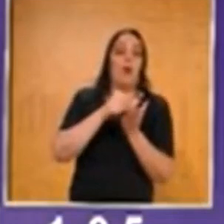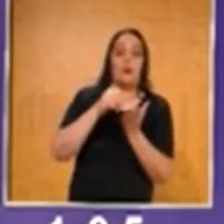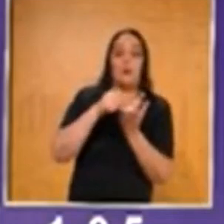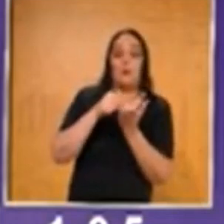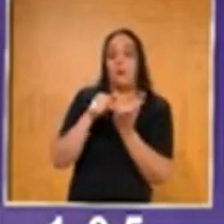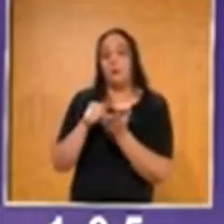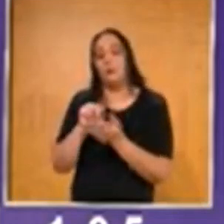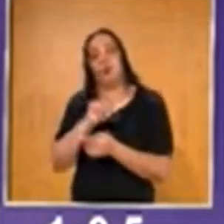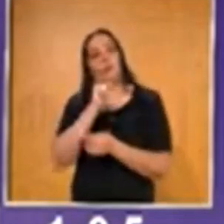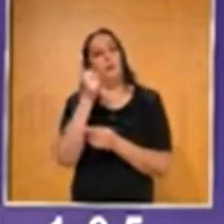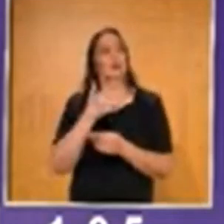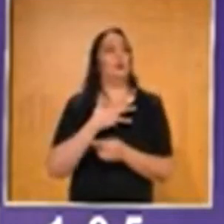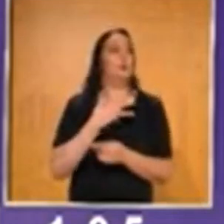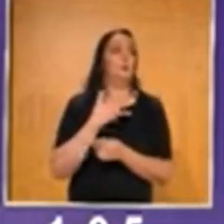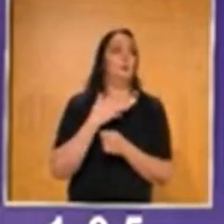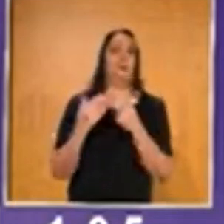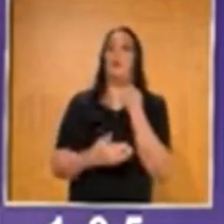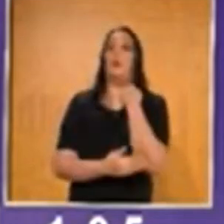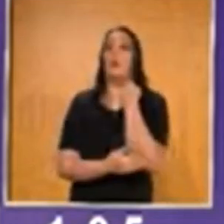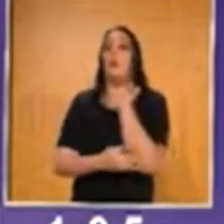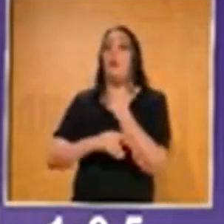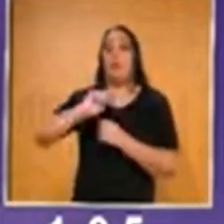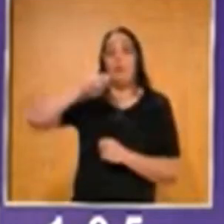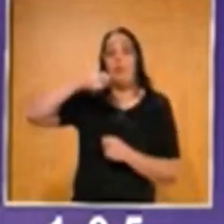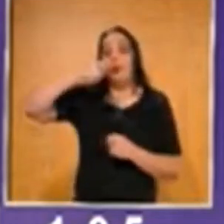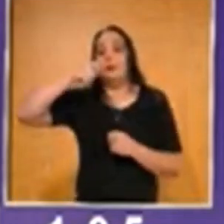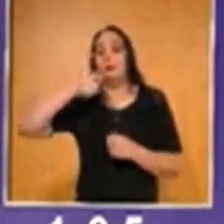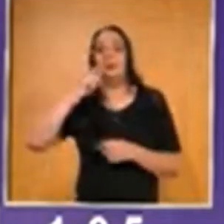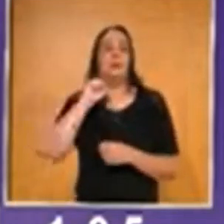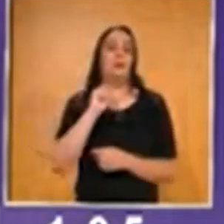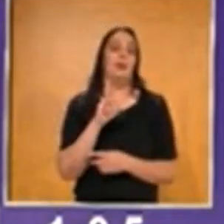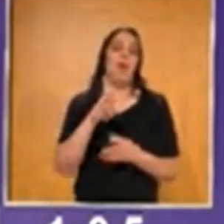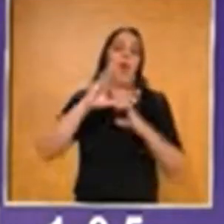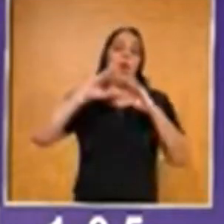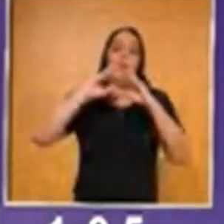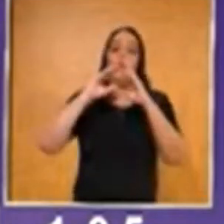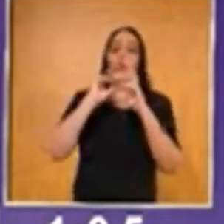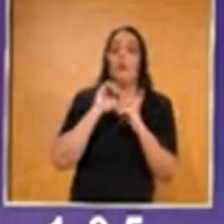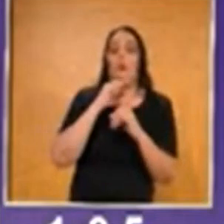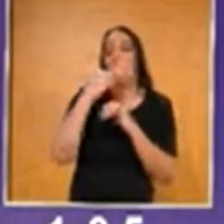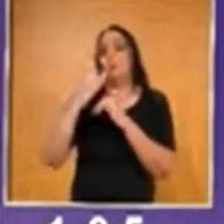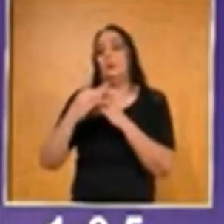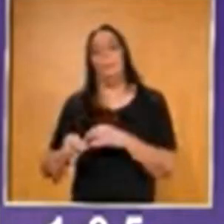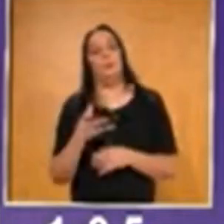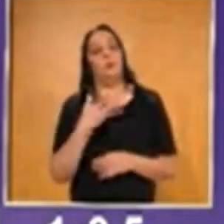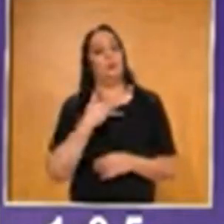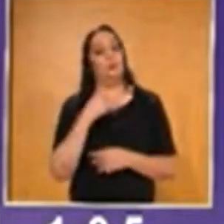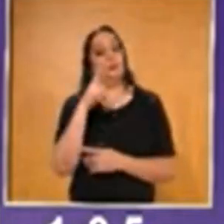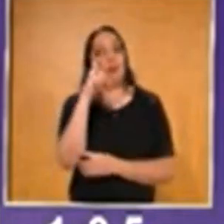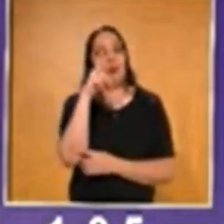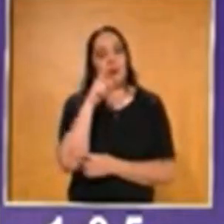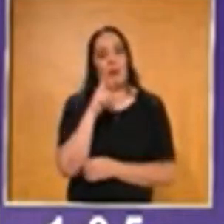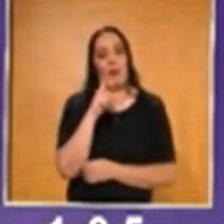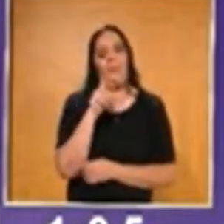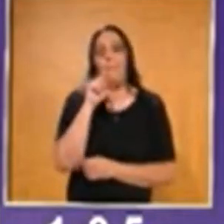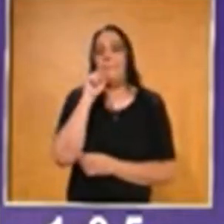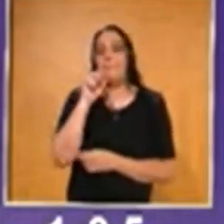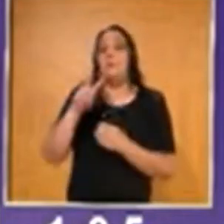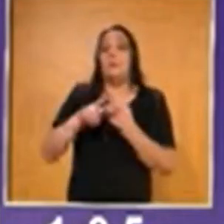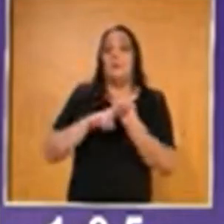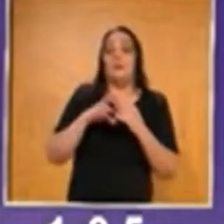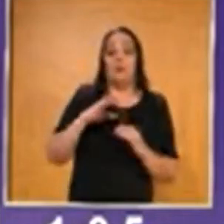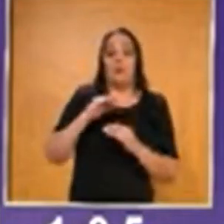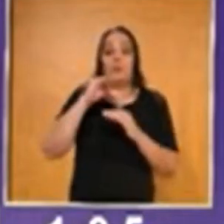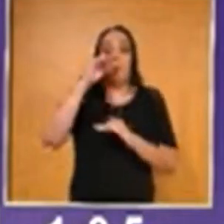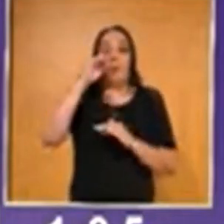otro vasito tenemos coditos, en otro vasito tenemos algodón y en el último tenemos agua. Entonces, aquí ya estamos